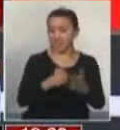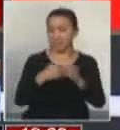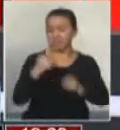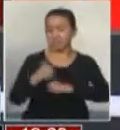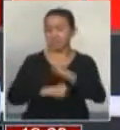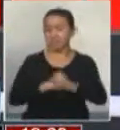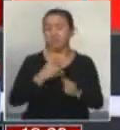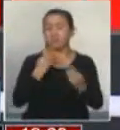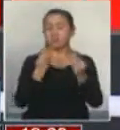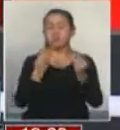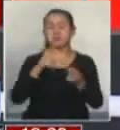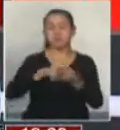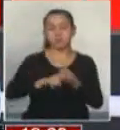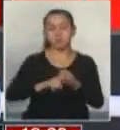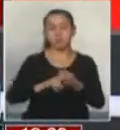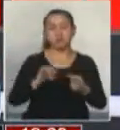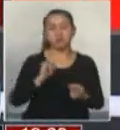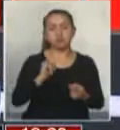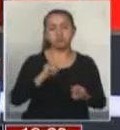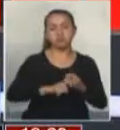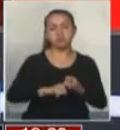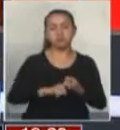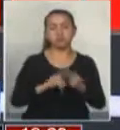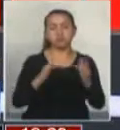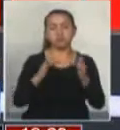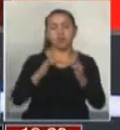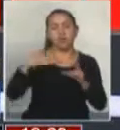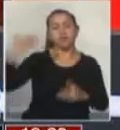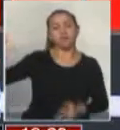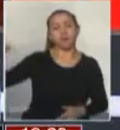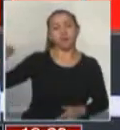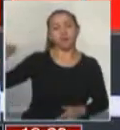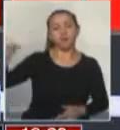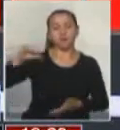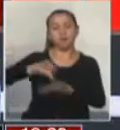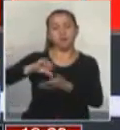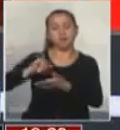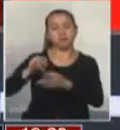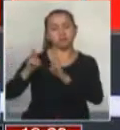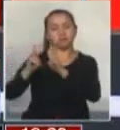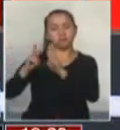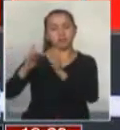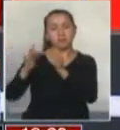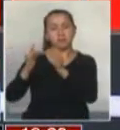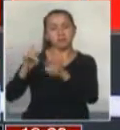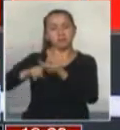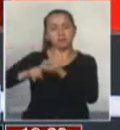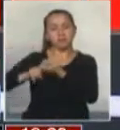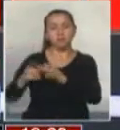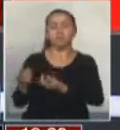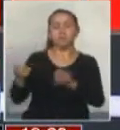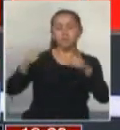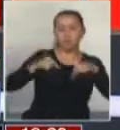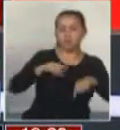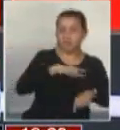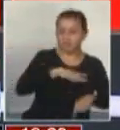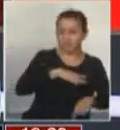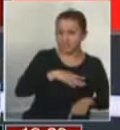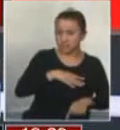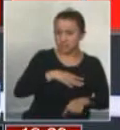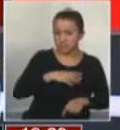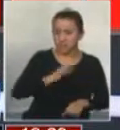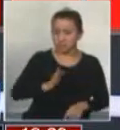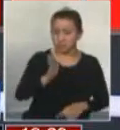matrimonios que sí son matrimonios homosexuales en el exterior y que llegan a Chile? ¿Qué tipo de reconocimiento legal tendrían esos